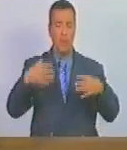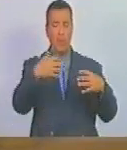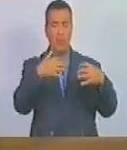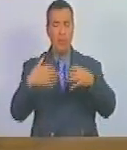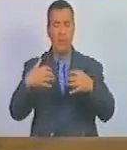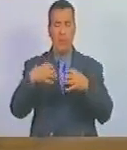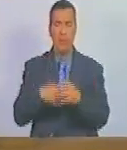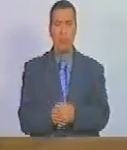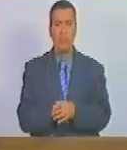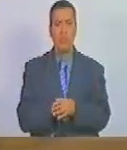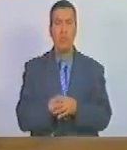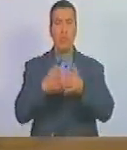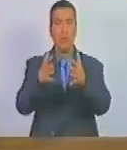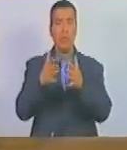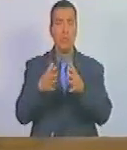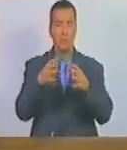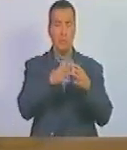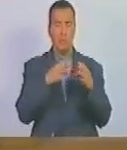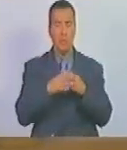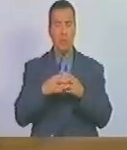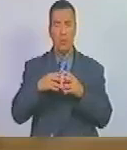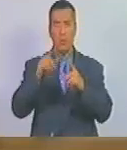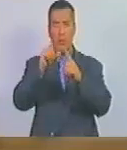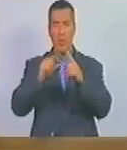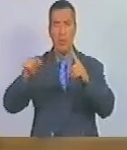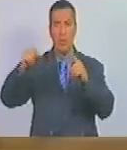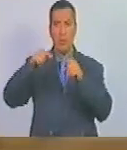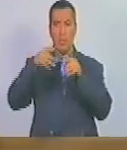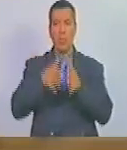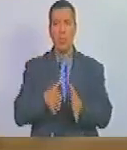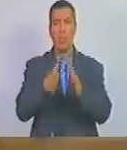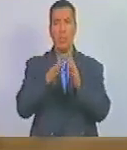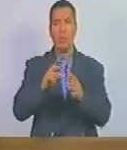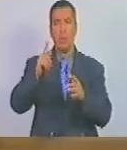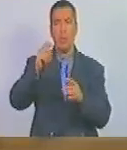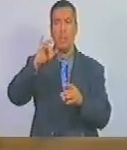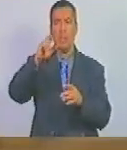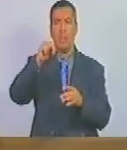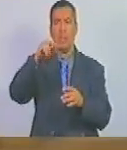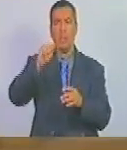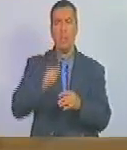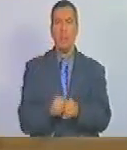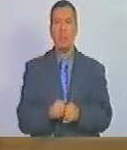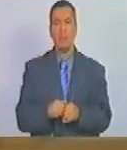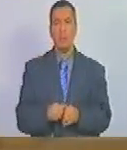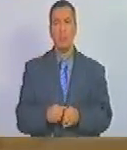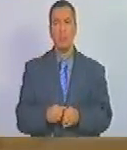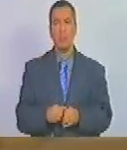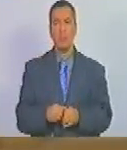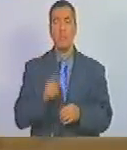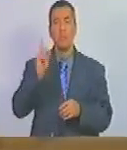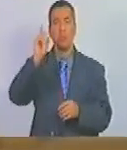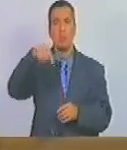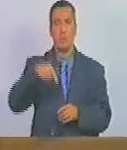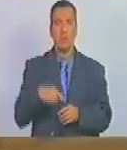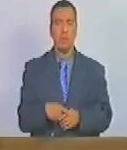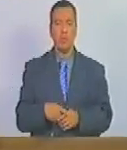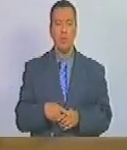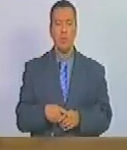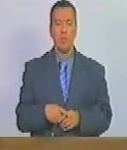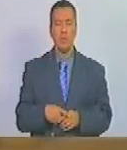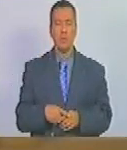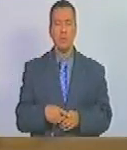a favor de la causa palestina nacido en palestina quien además de ser